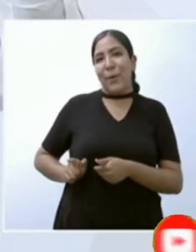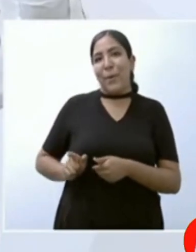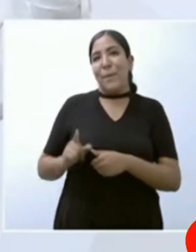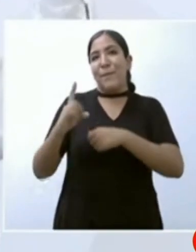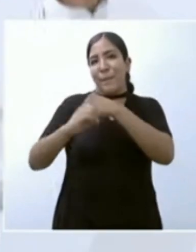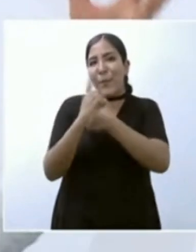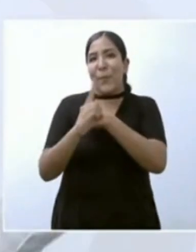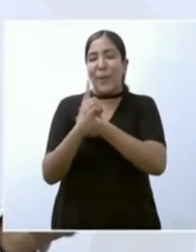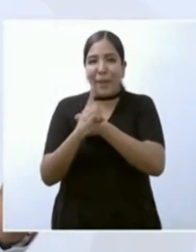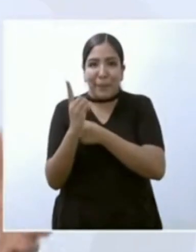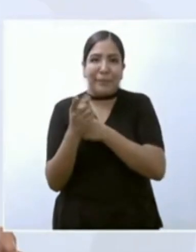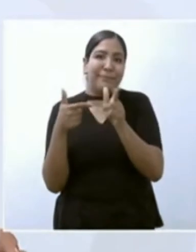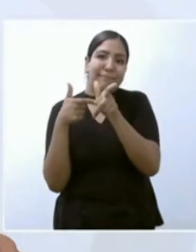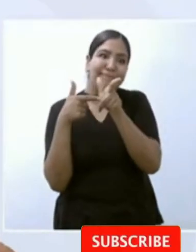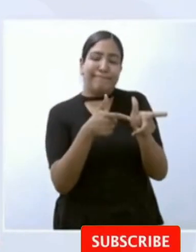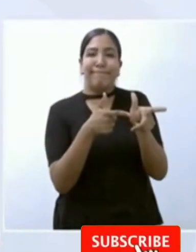creó un andamiaje